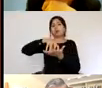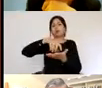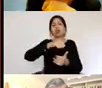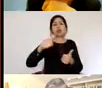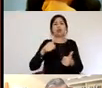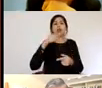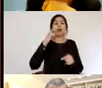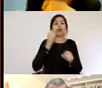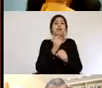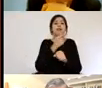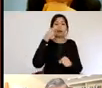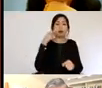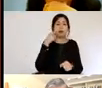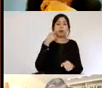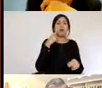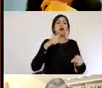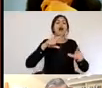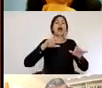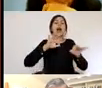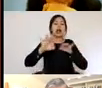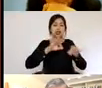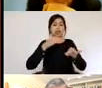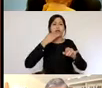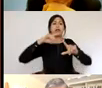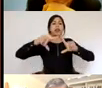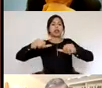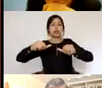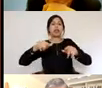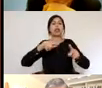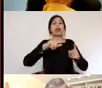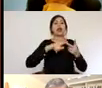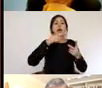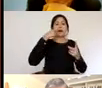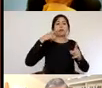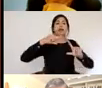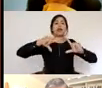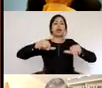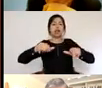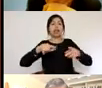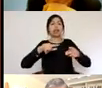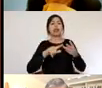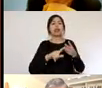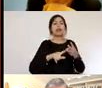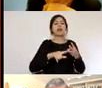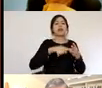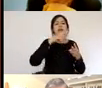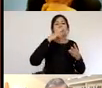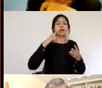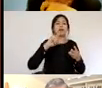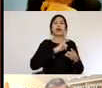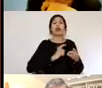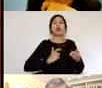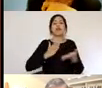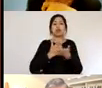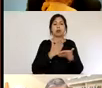Urtubia Urtubia de Arquitectura e Ingeniería Juan Carlos Muñoz de Ingeniería Miguel Jaxic de la Escuela de Gobierno Martín